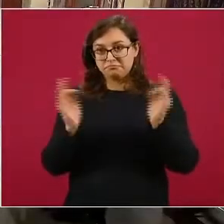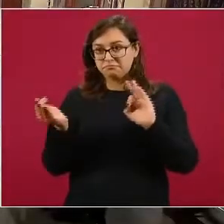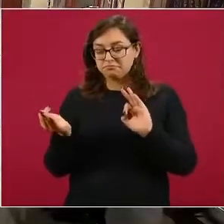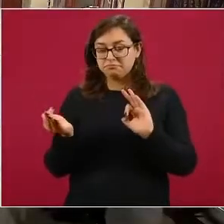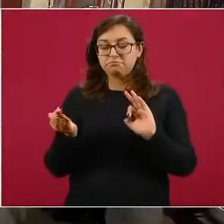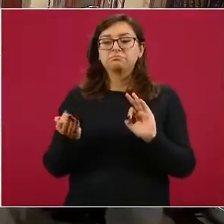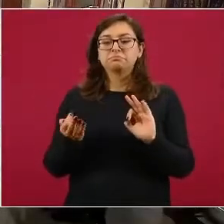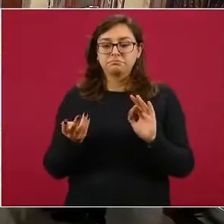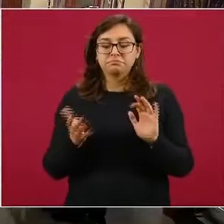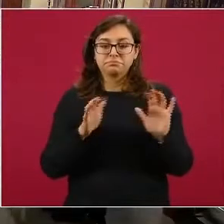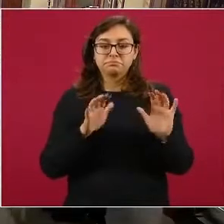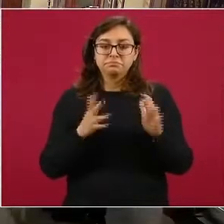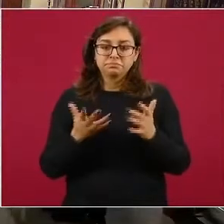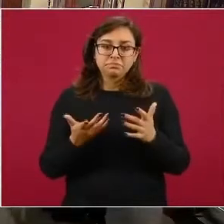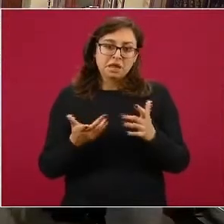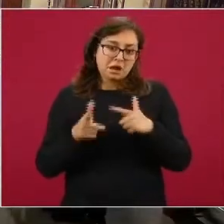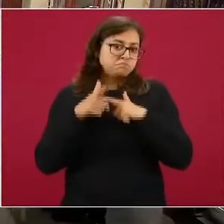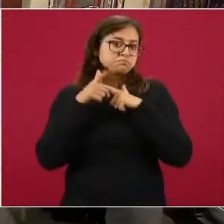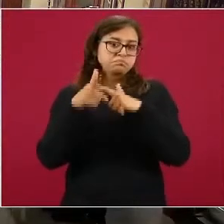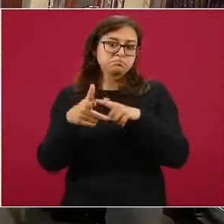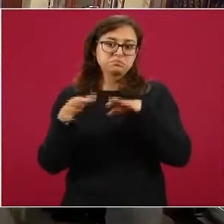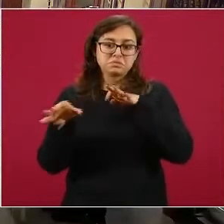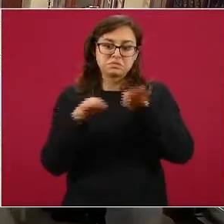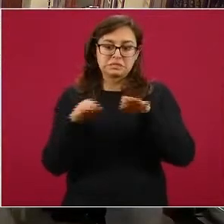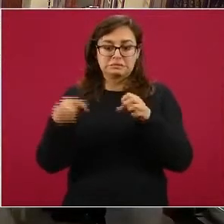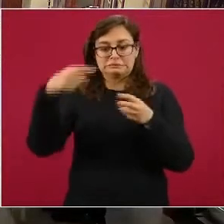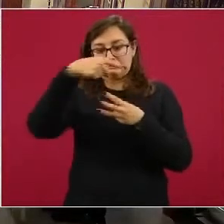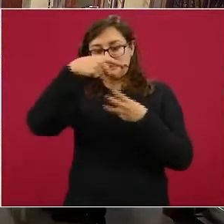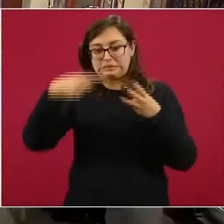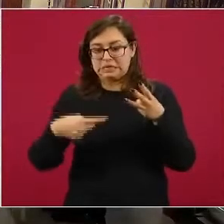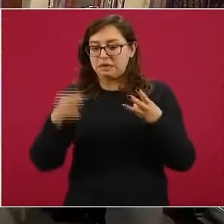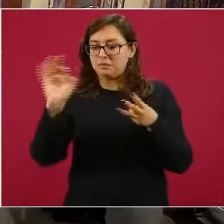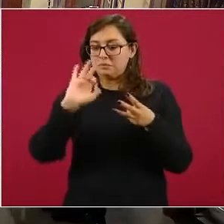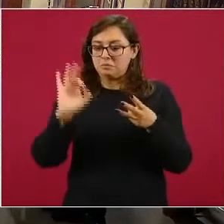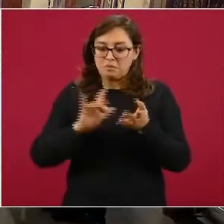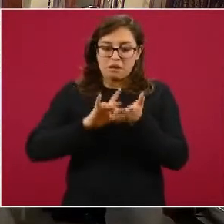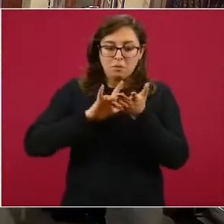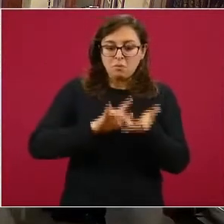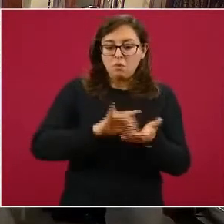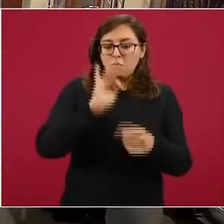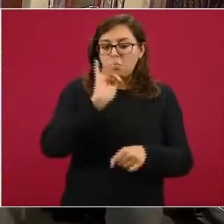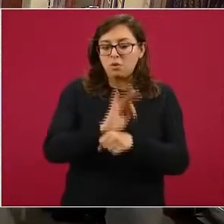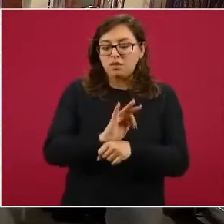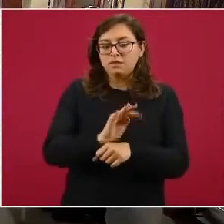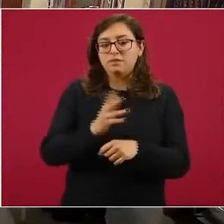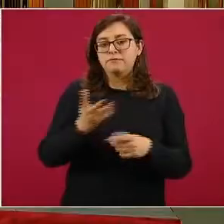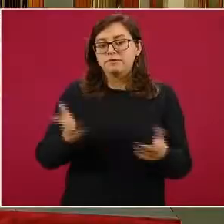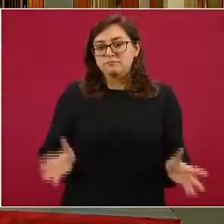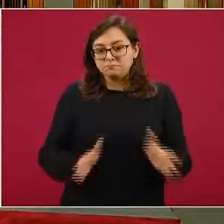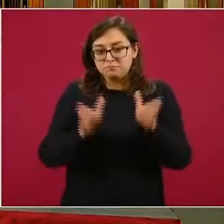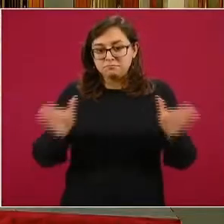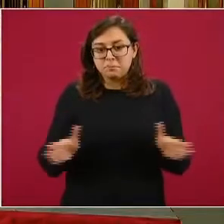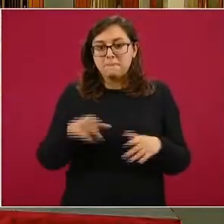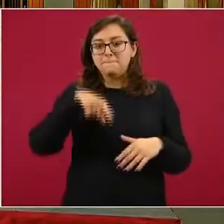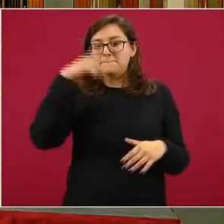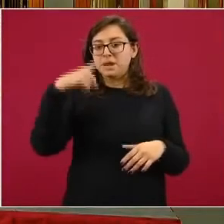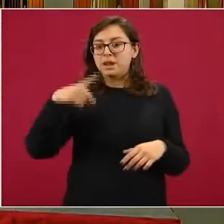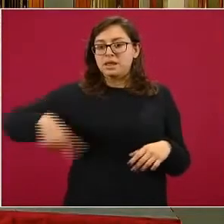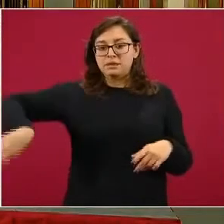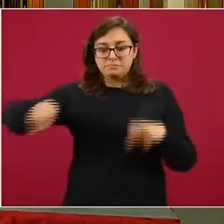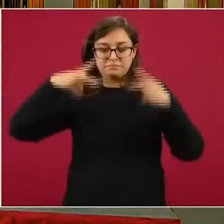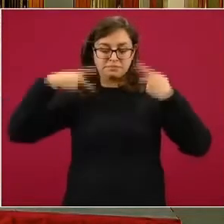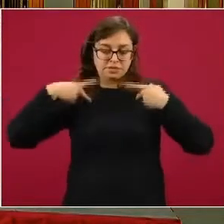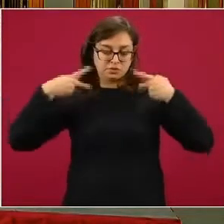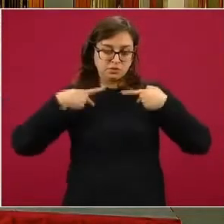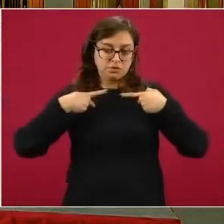Entonces, serían los tres incentivos que hemos creado para poder atraer y